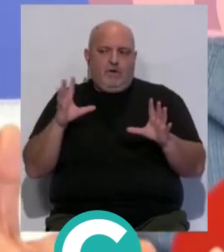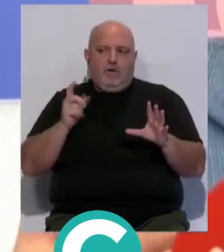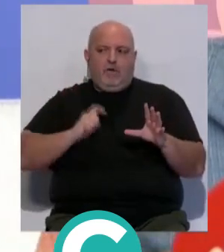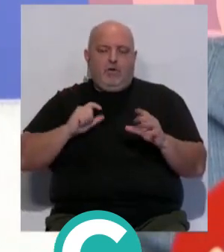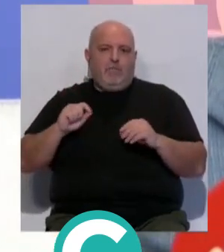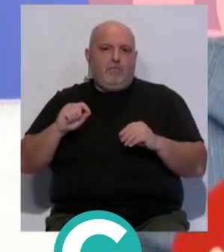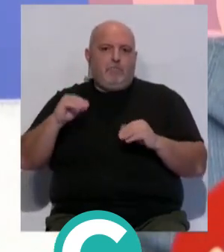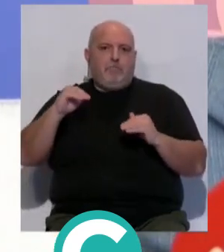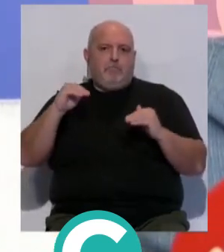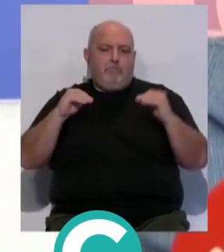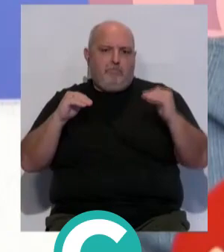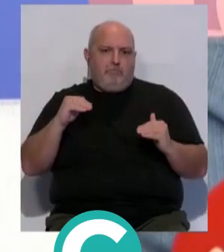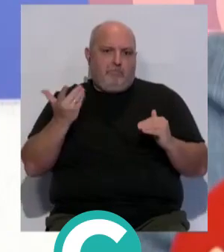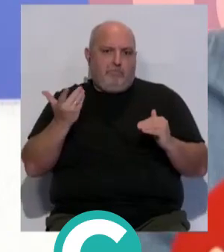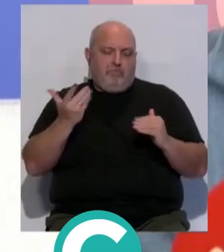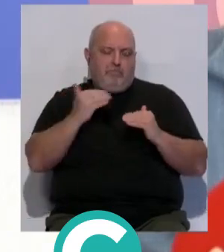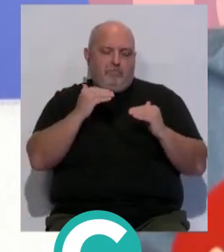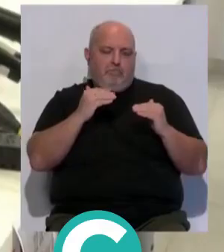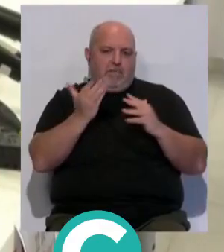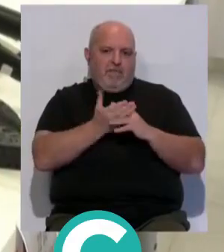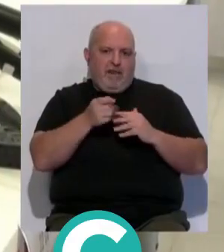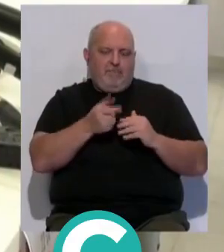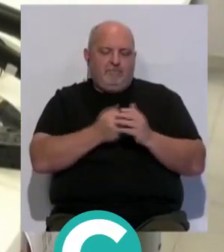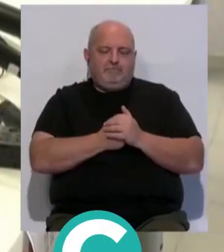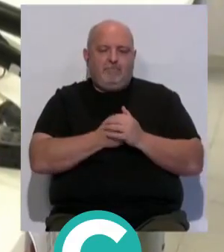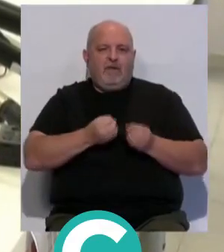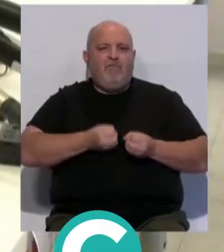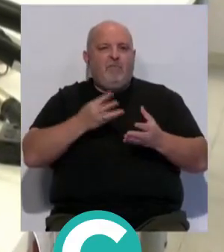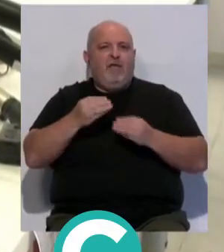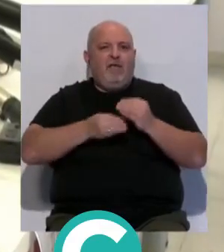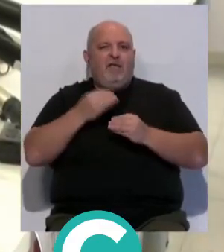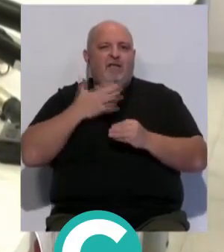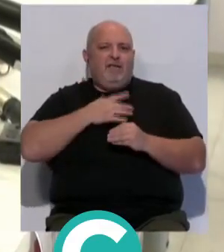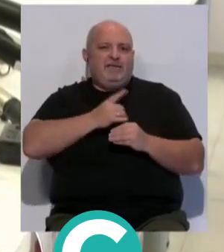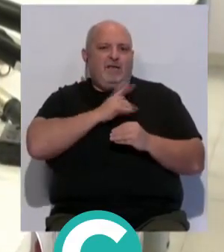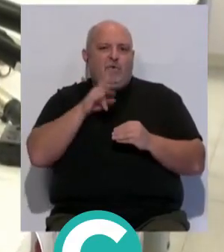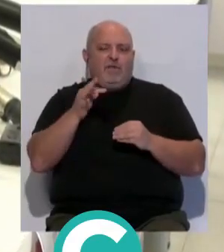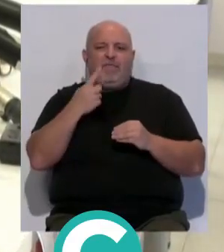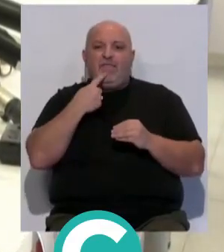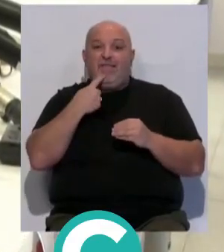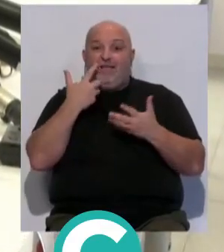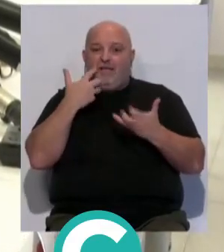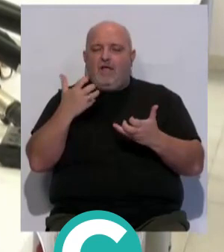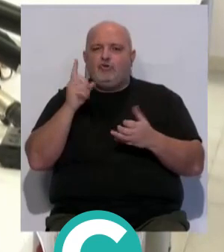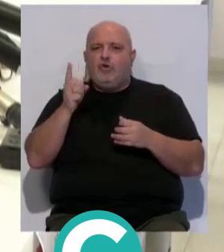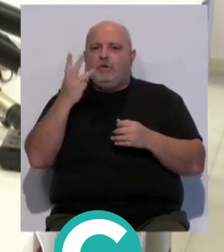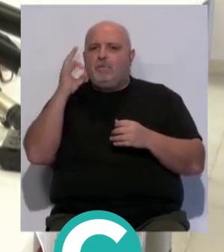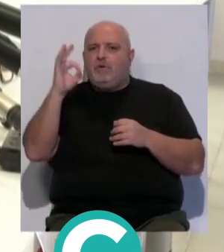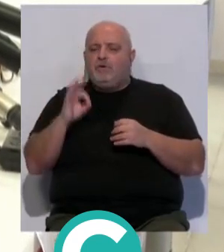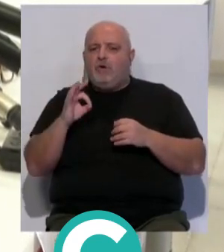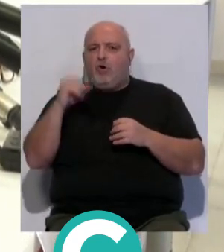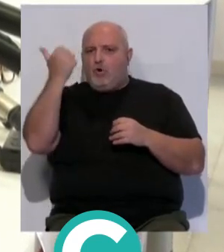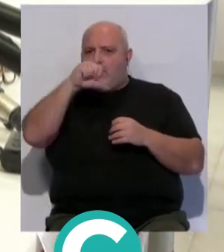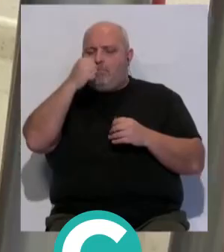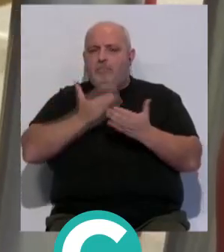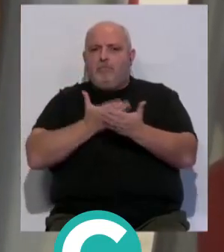muchísimo menos con un contrato parcial. El informe realizado por el sindicato UGT también revela que solo el 3% de los